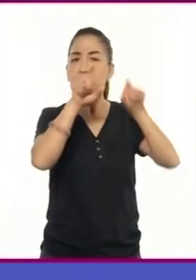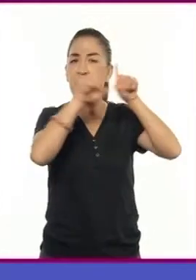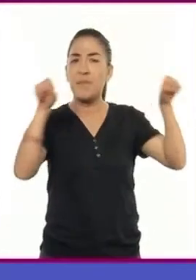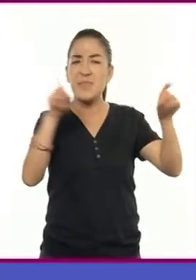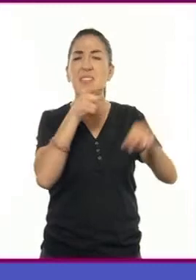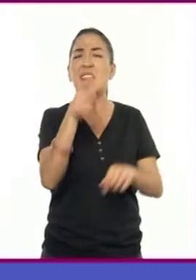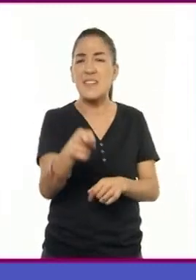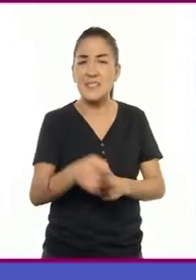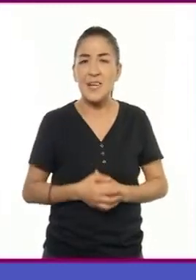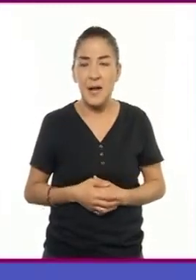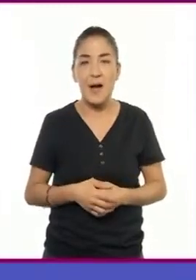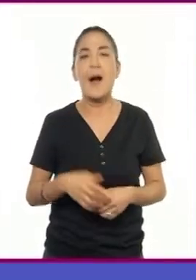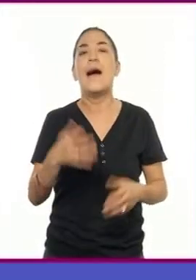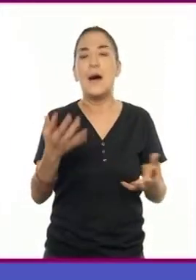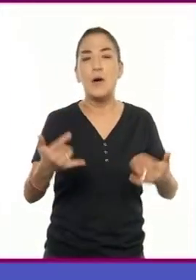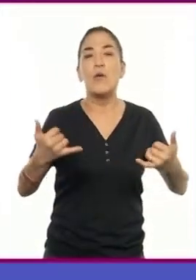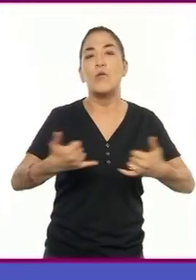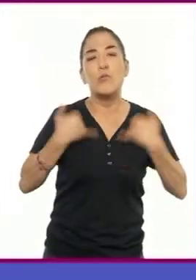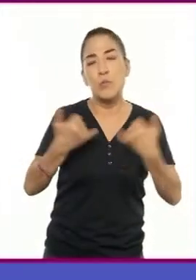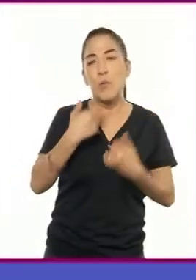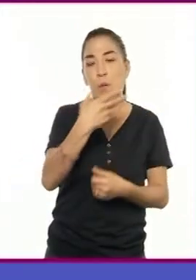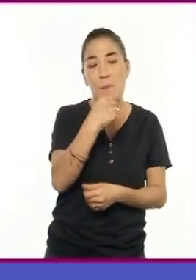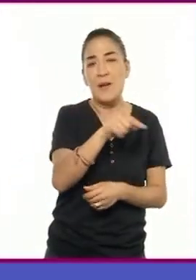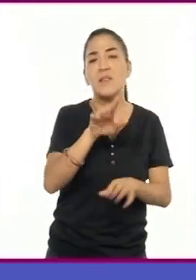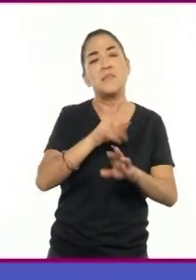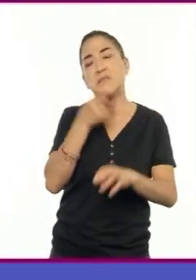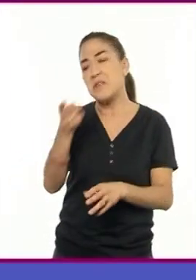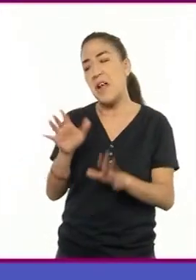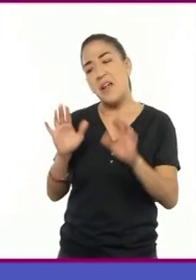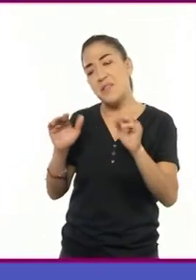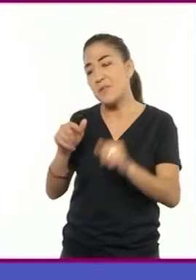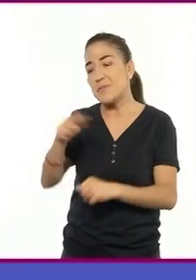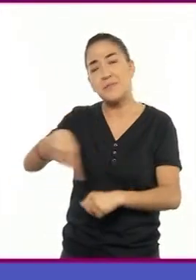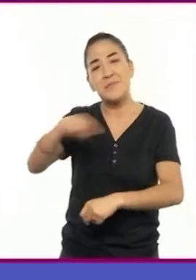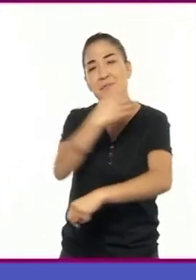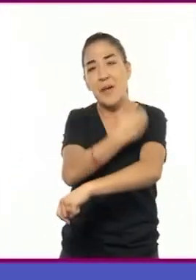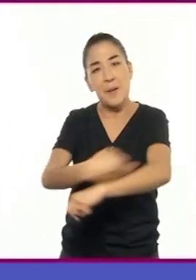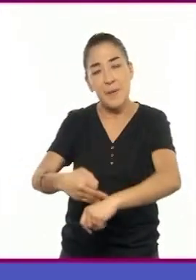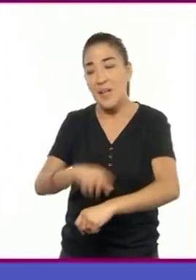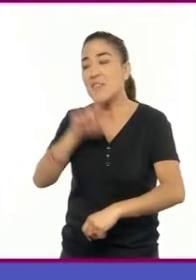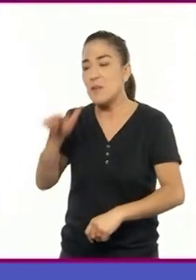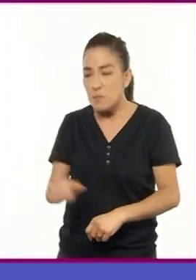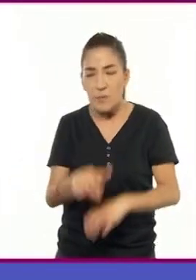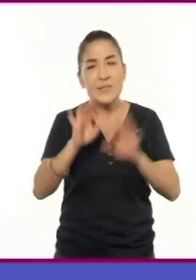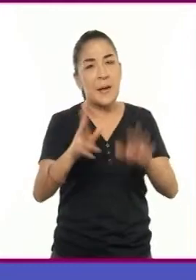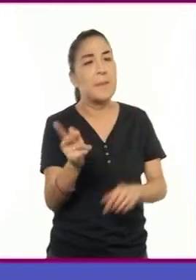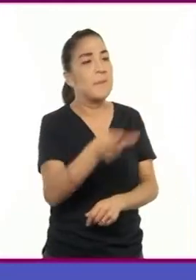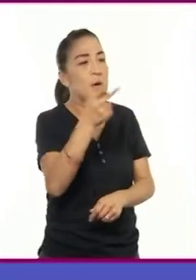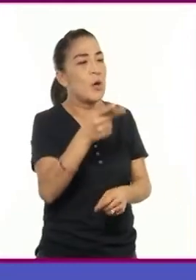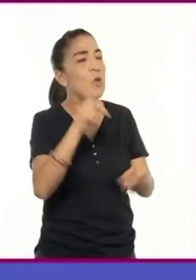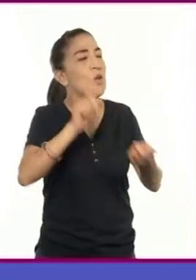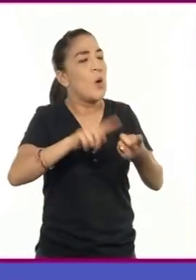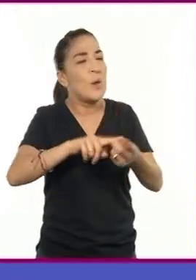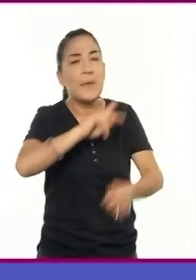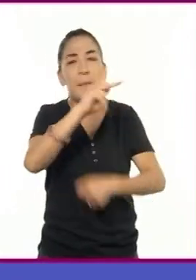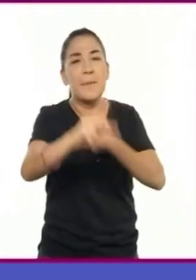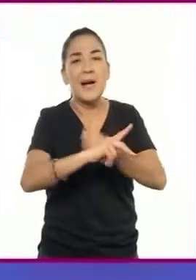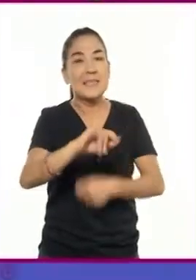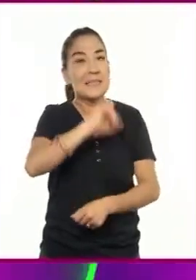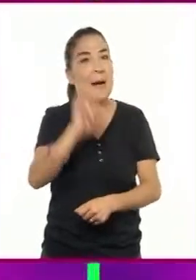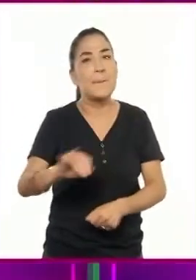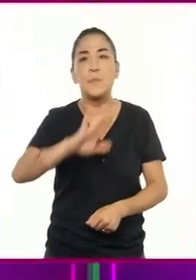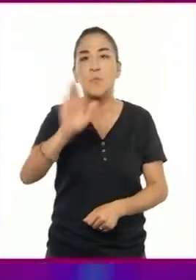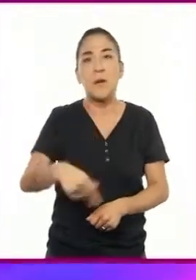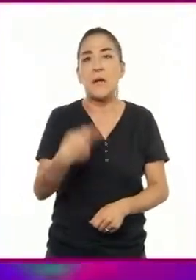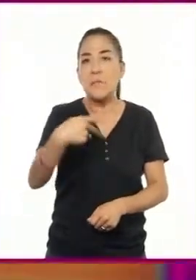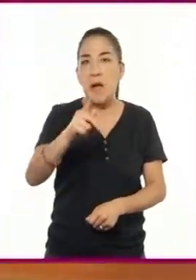narra que el joven se despide de sus familiares y que después pregunta dónde está el país donde nunca se muere, pero nadie sabe dónde está.